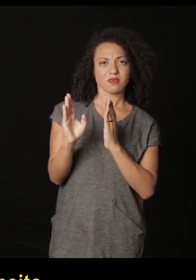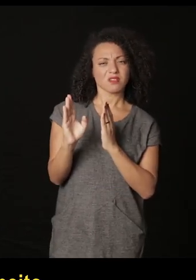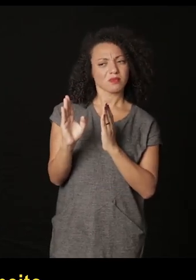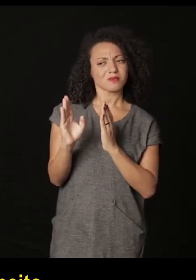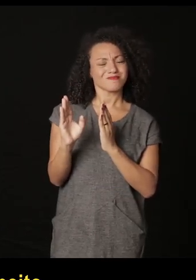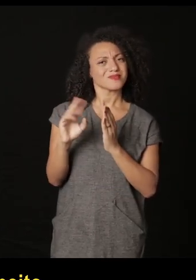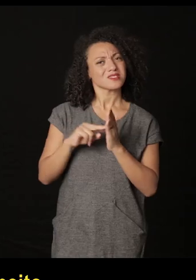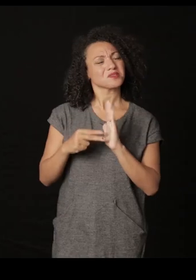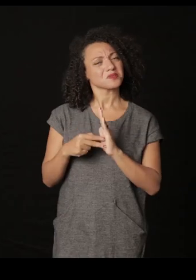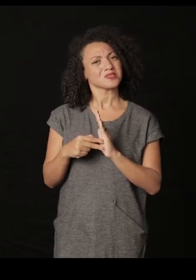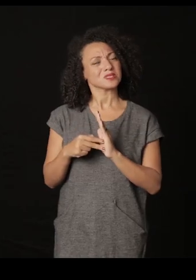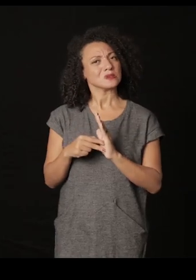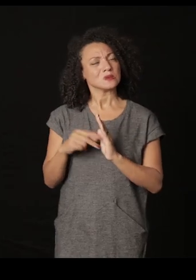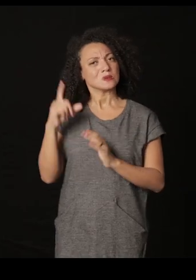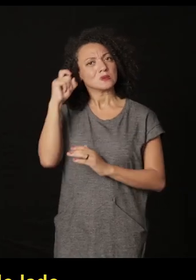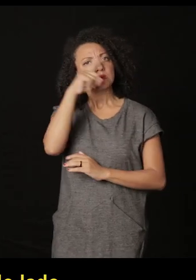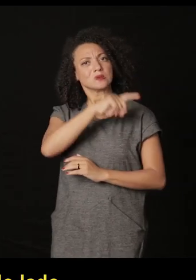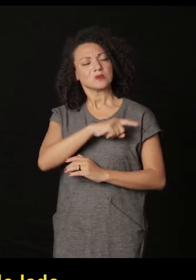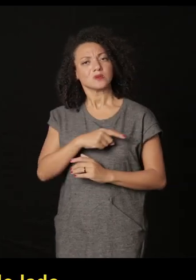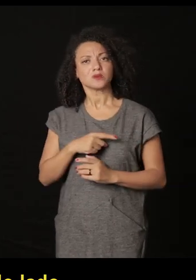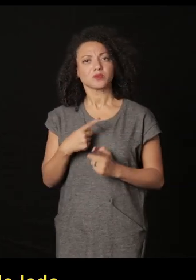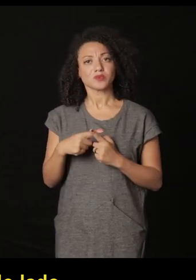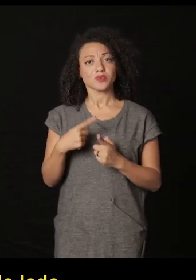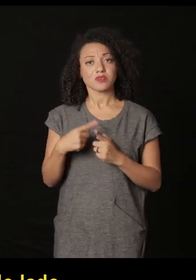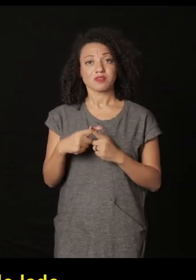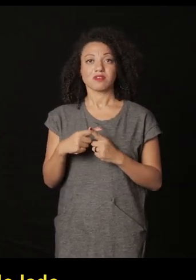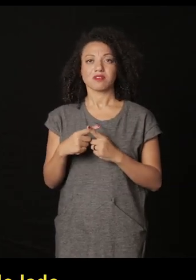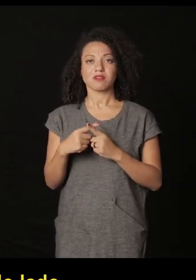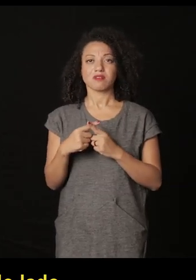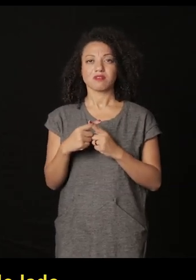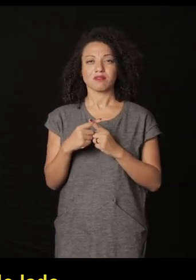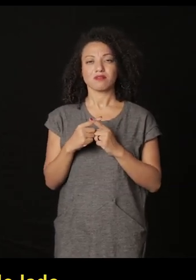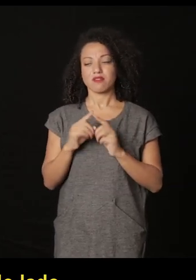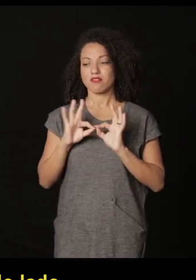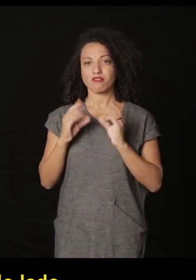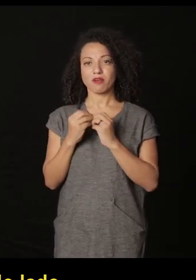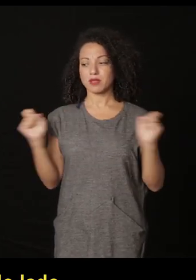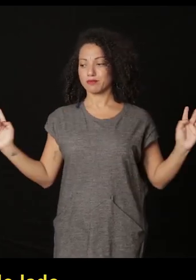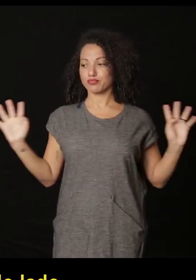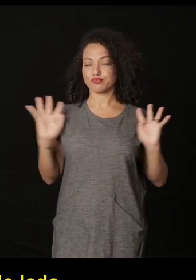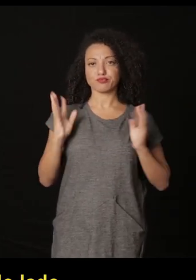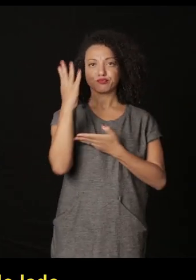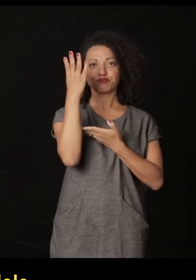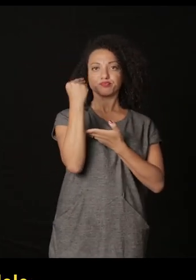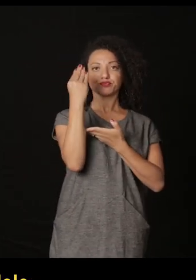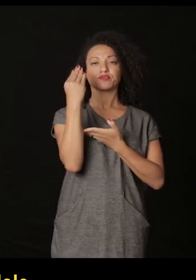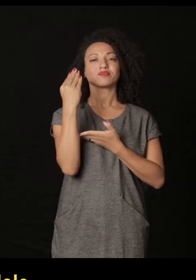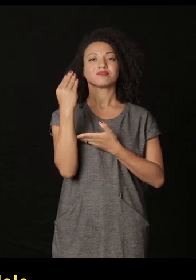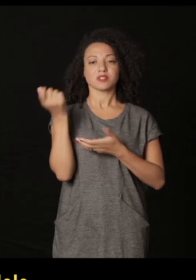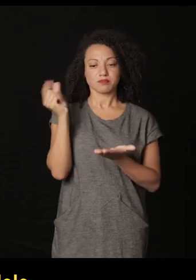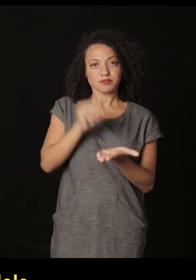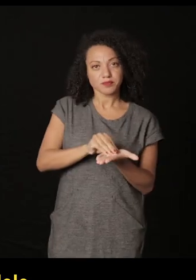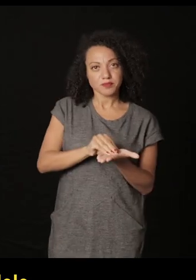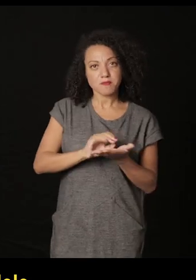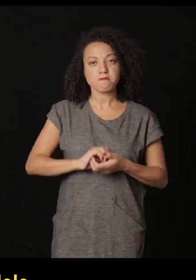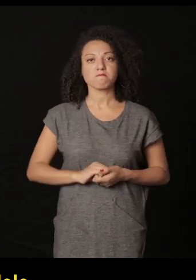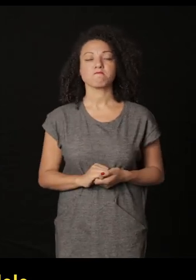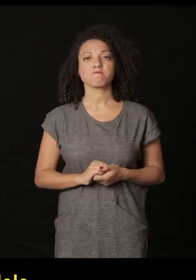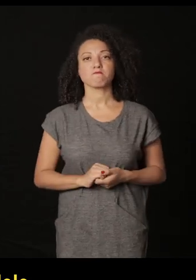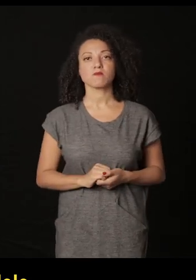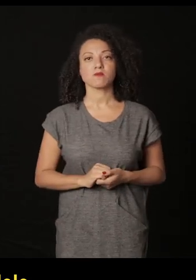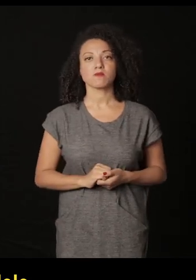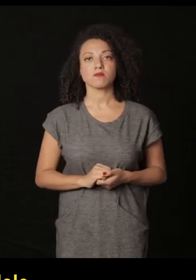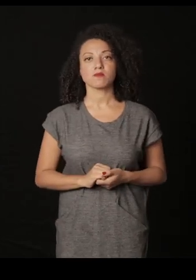aquí es feo la cosa ahí él hizo la foto de su familia de lado que es la parentela que son retratos de las familias